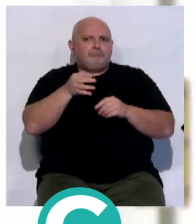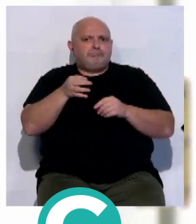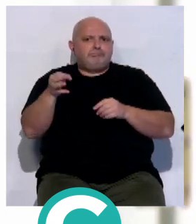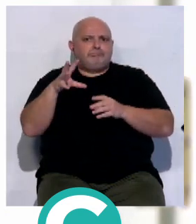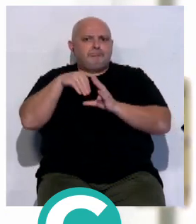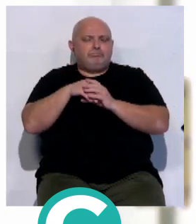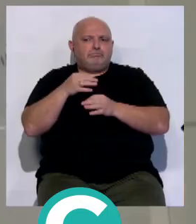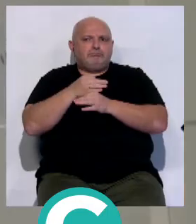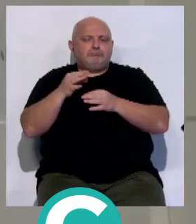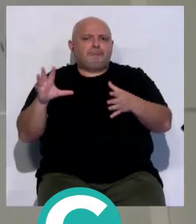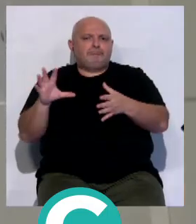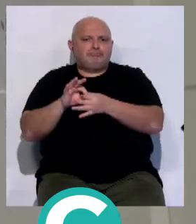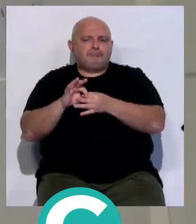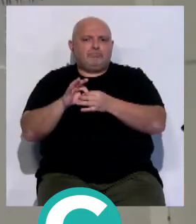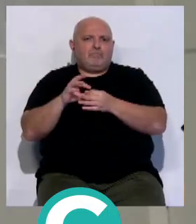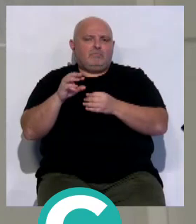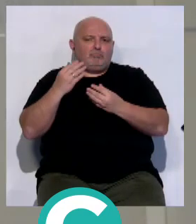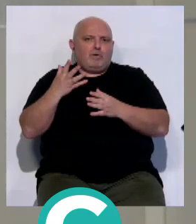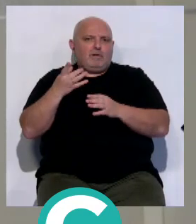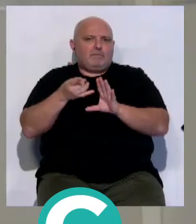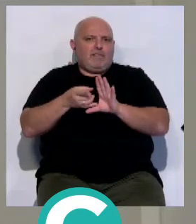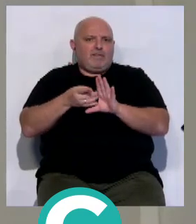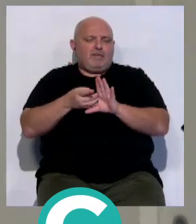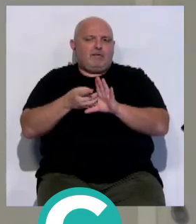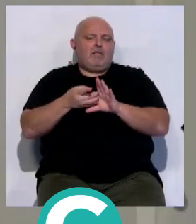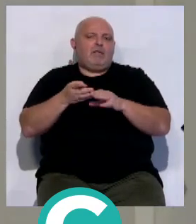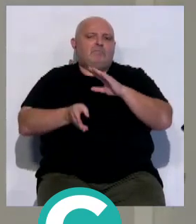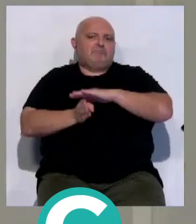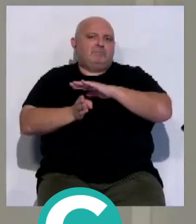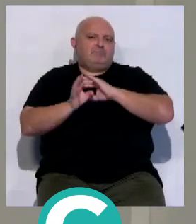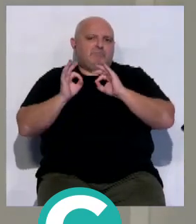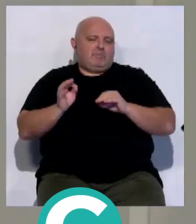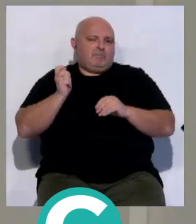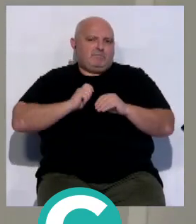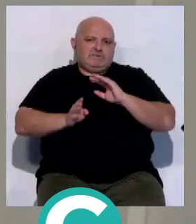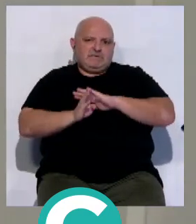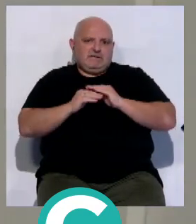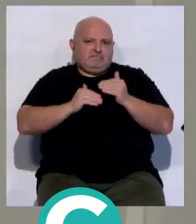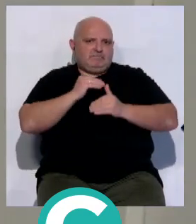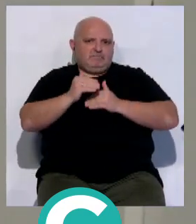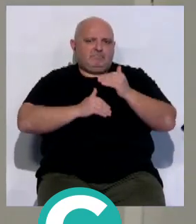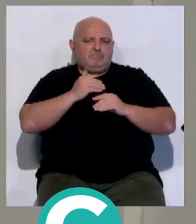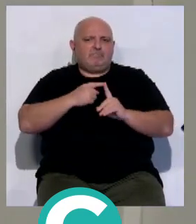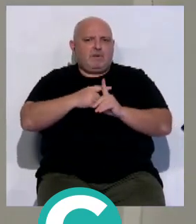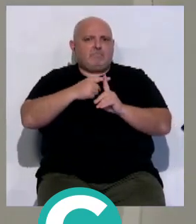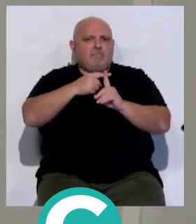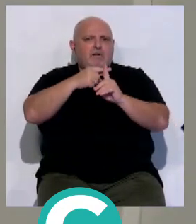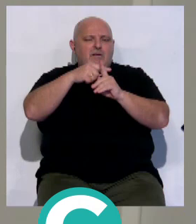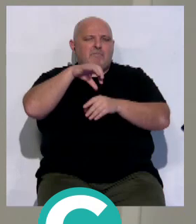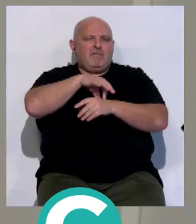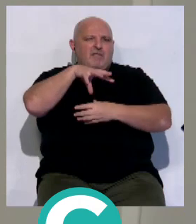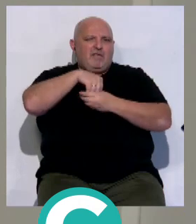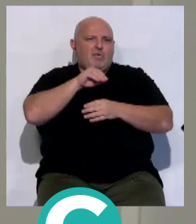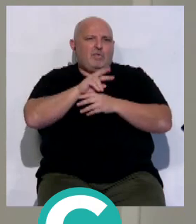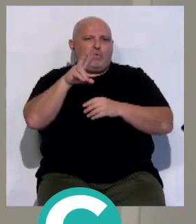incorporación al equipo de la unidad y desde entonces se cuenta con estos profesionales integrados en el servicio, sumándose a los médicos